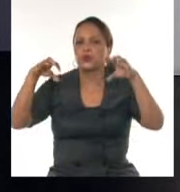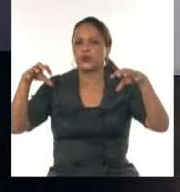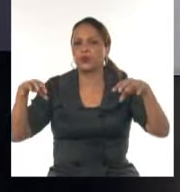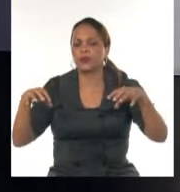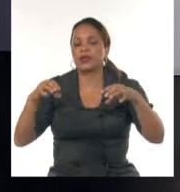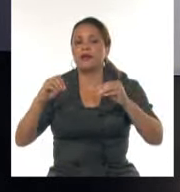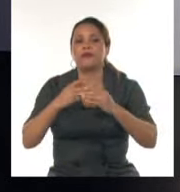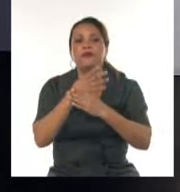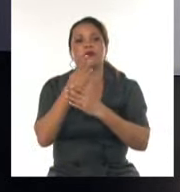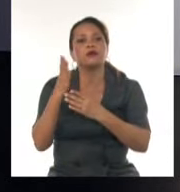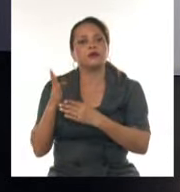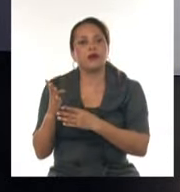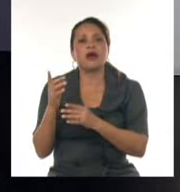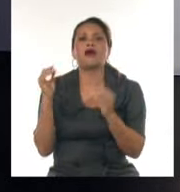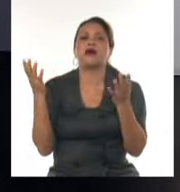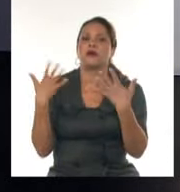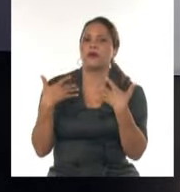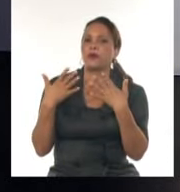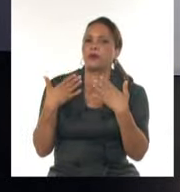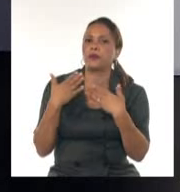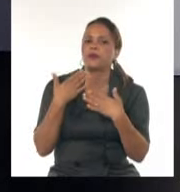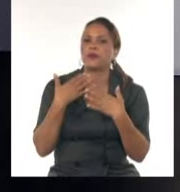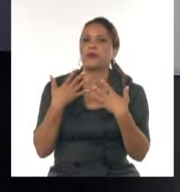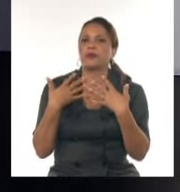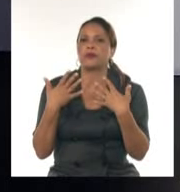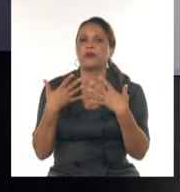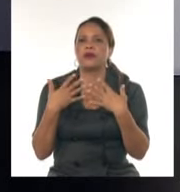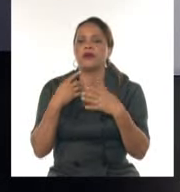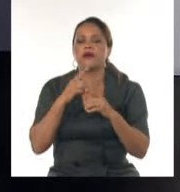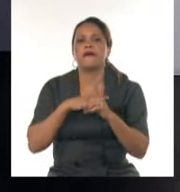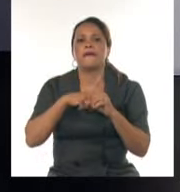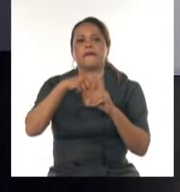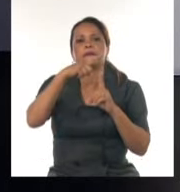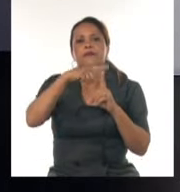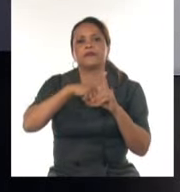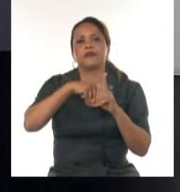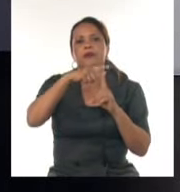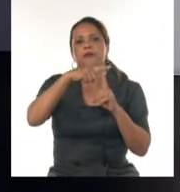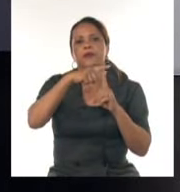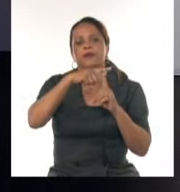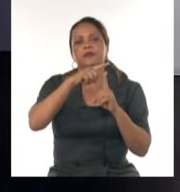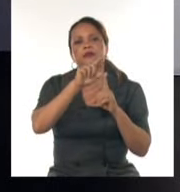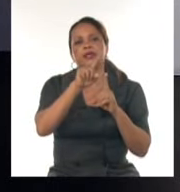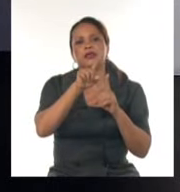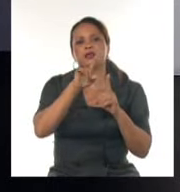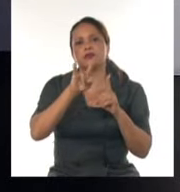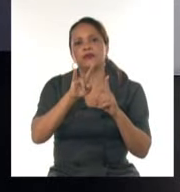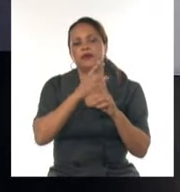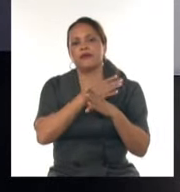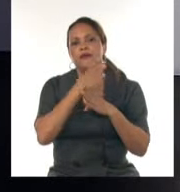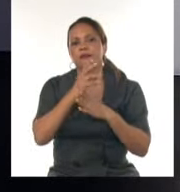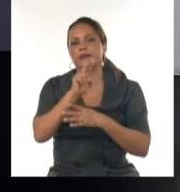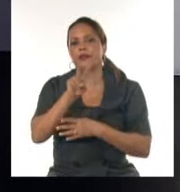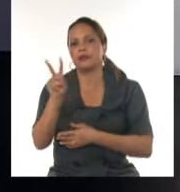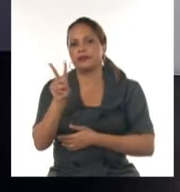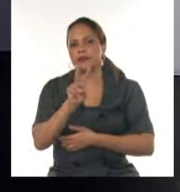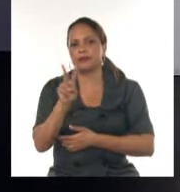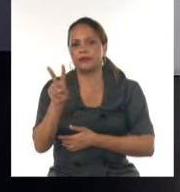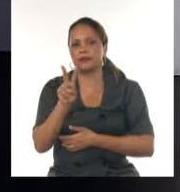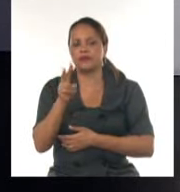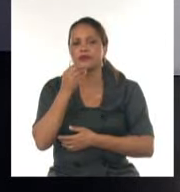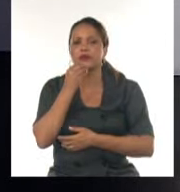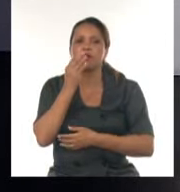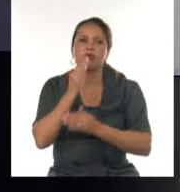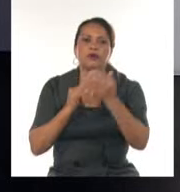madrugada será algo fresca hacia zonas del interior con valores de temperatura entre 19 y 22 grados Celsius. Pueden ser